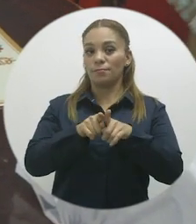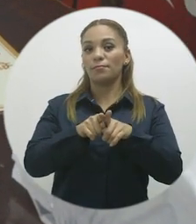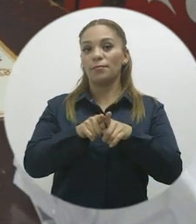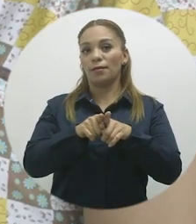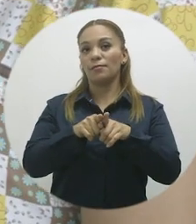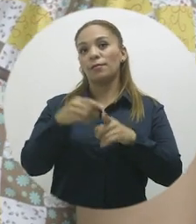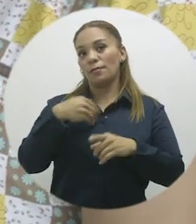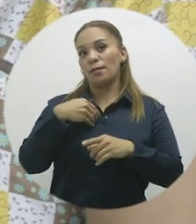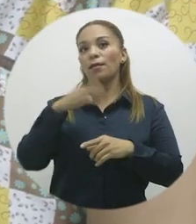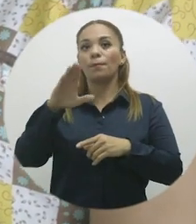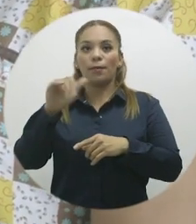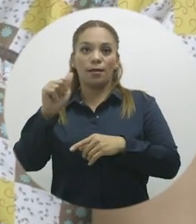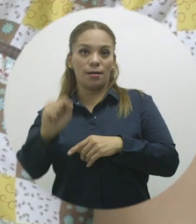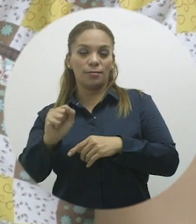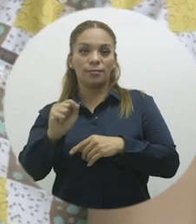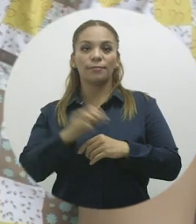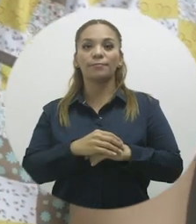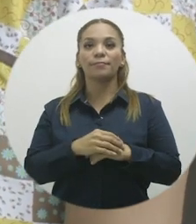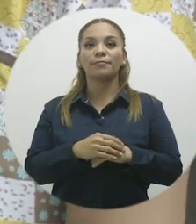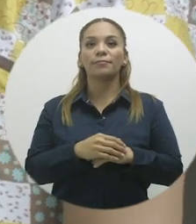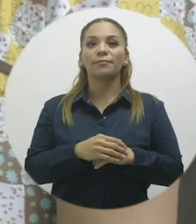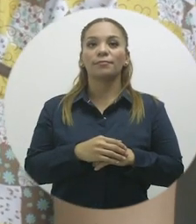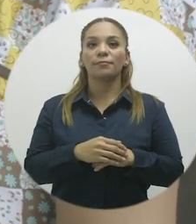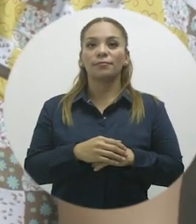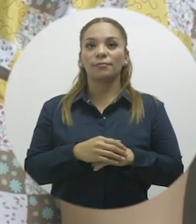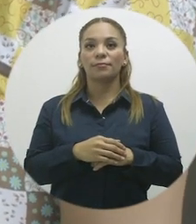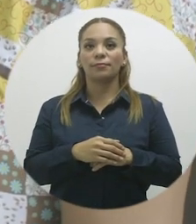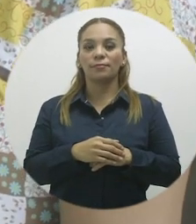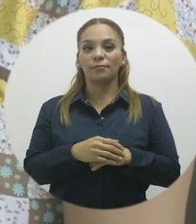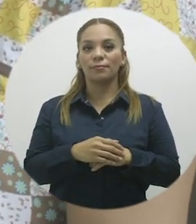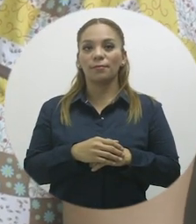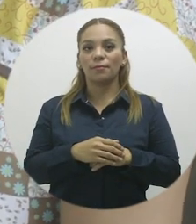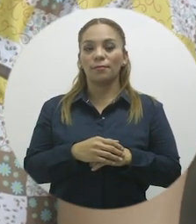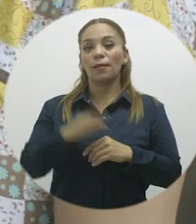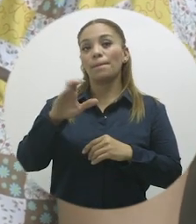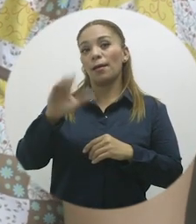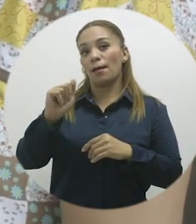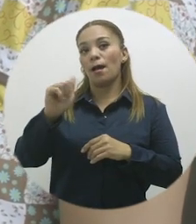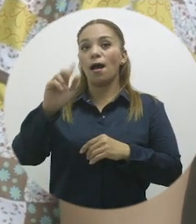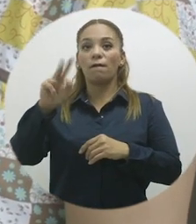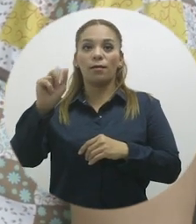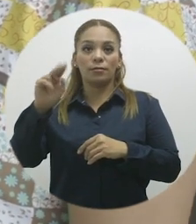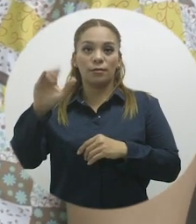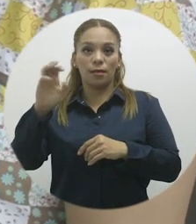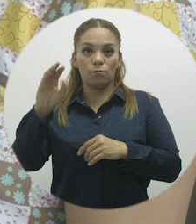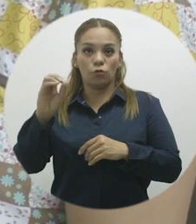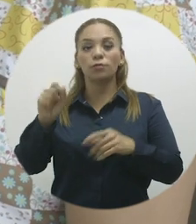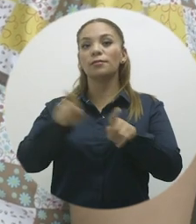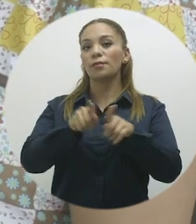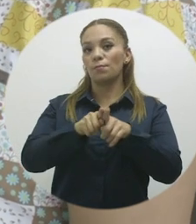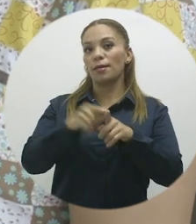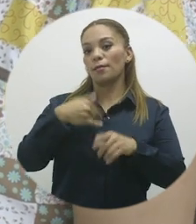tengo pecas en avancemos tengo